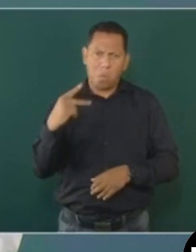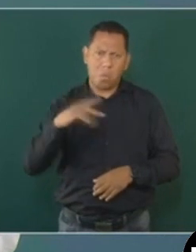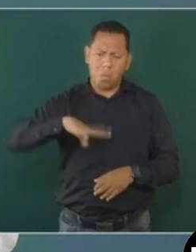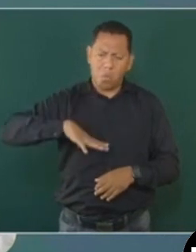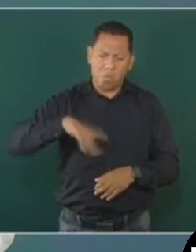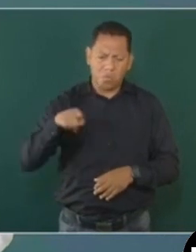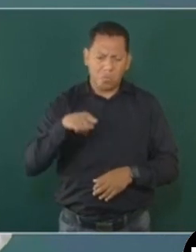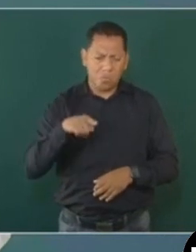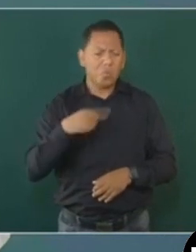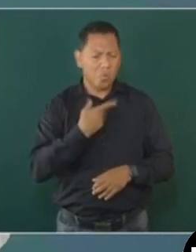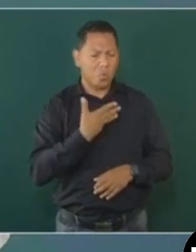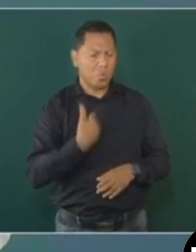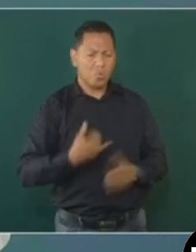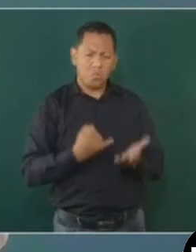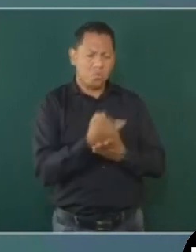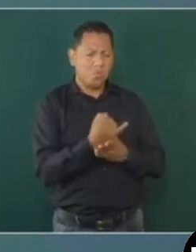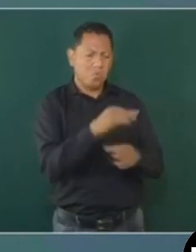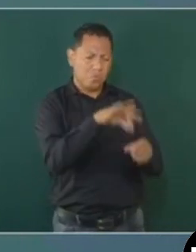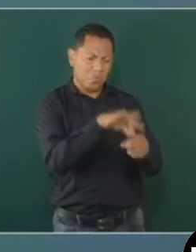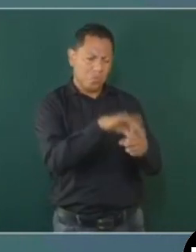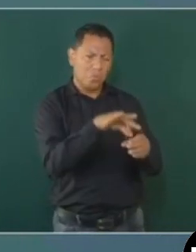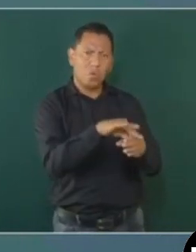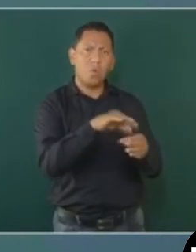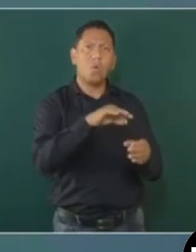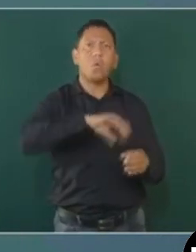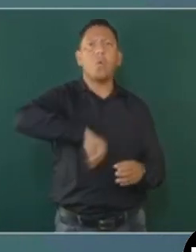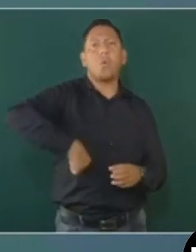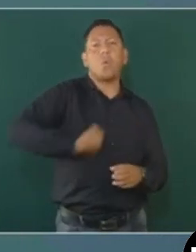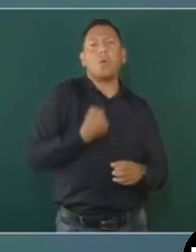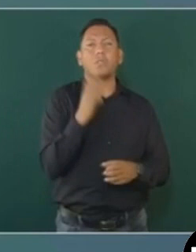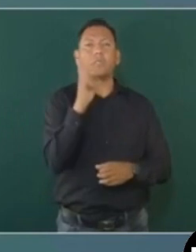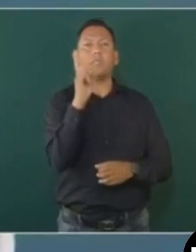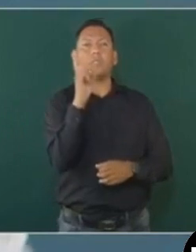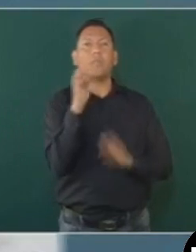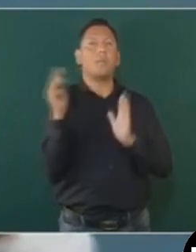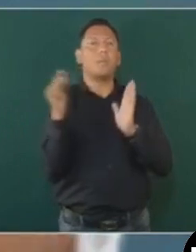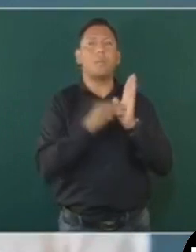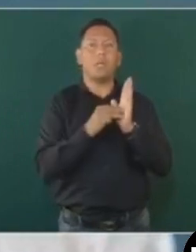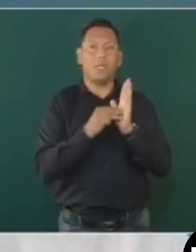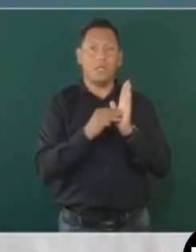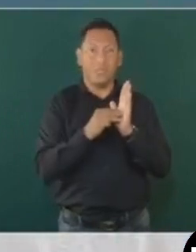30 mil, y el gobierno